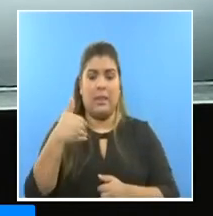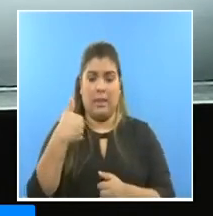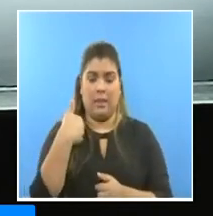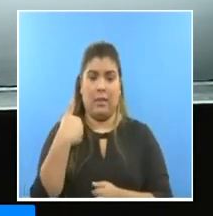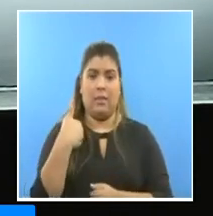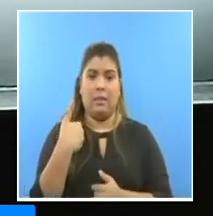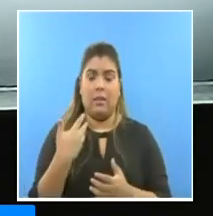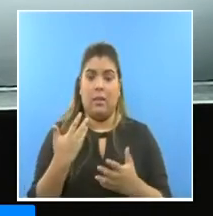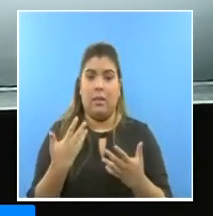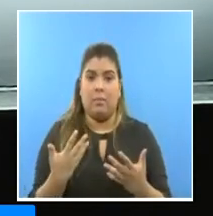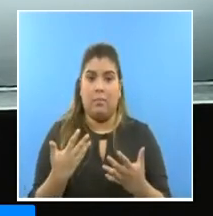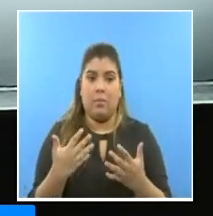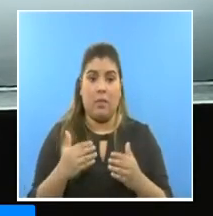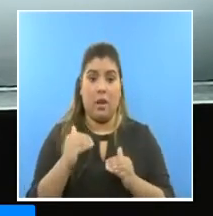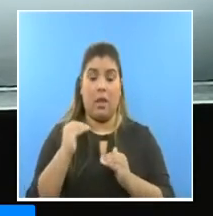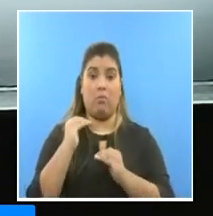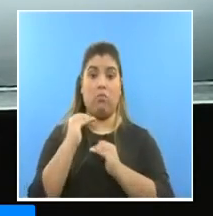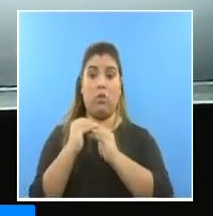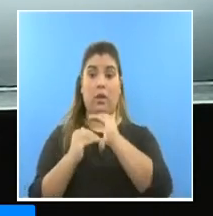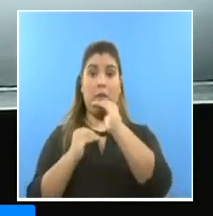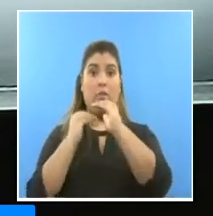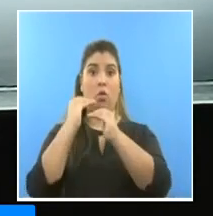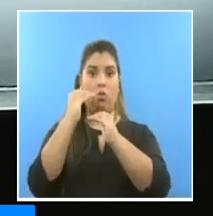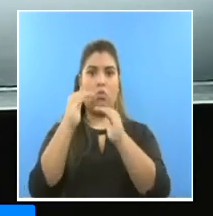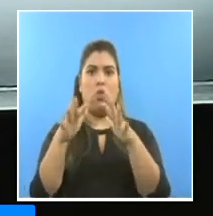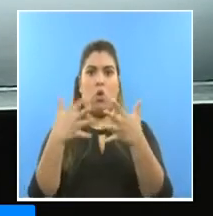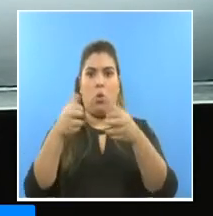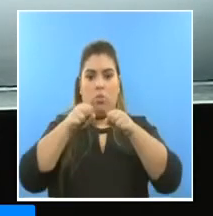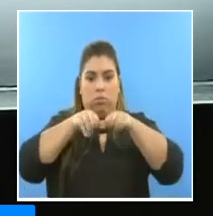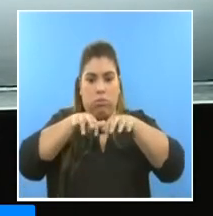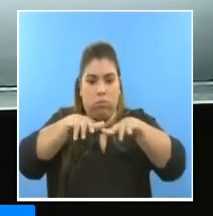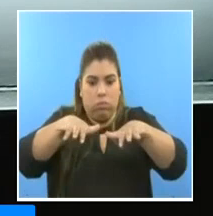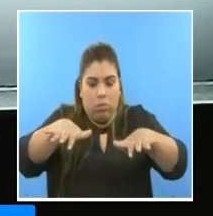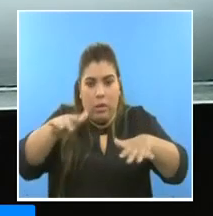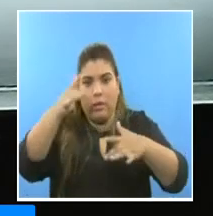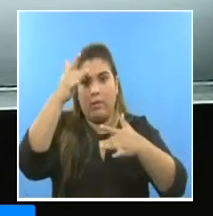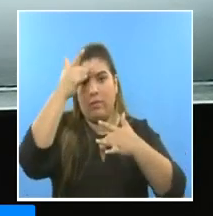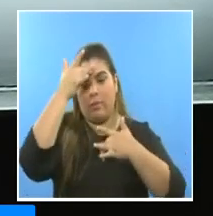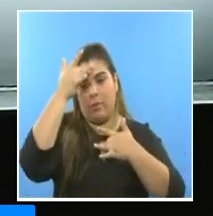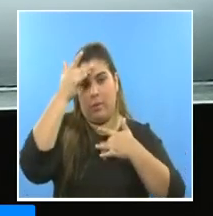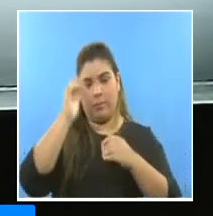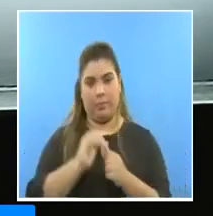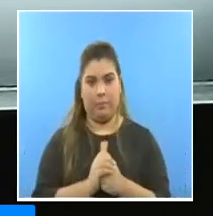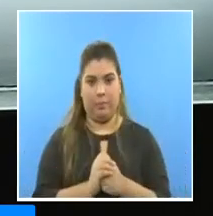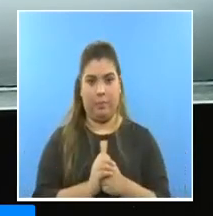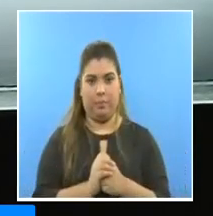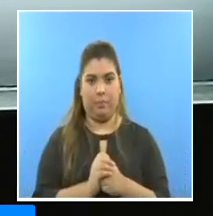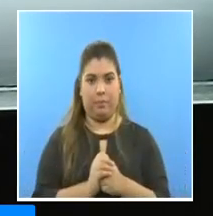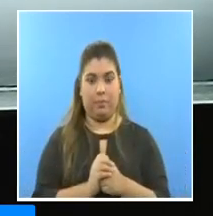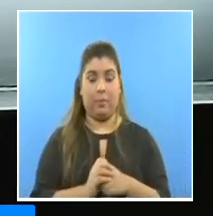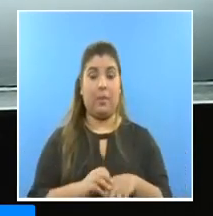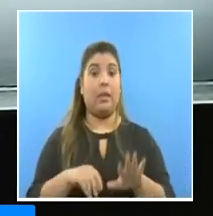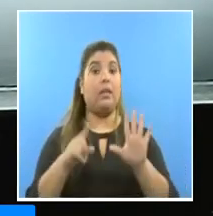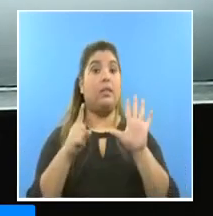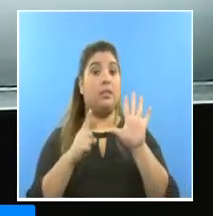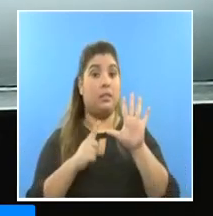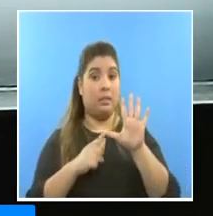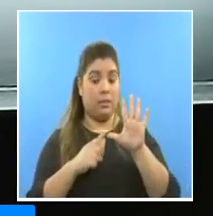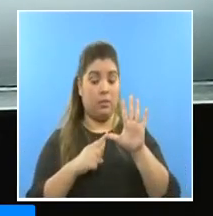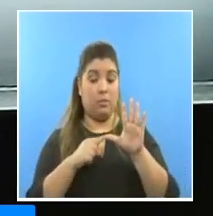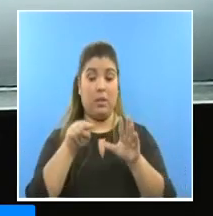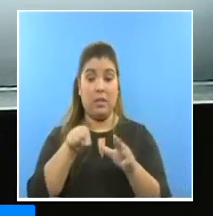determinando la evolución de la pandemia cinco este virus